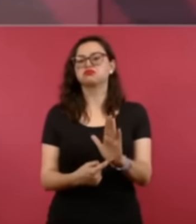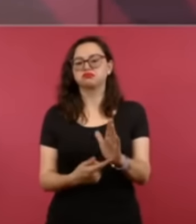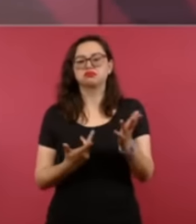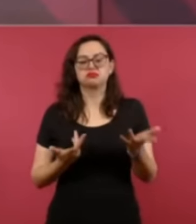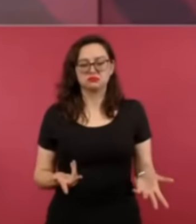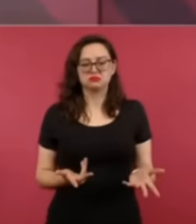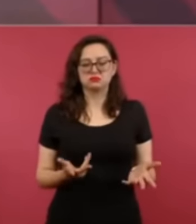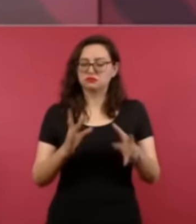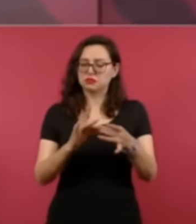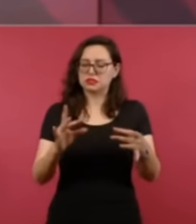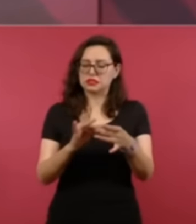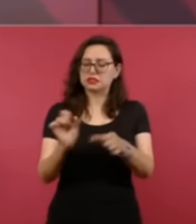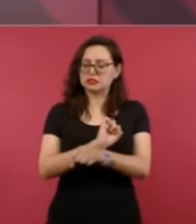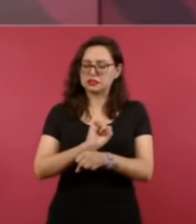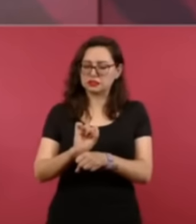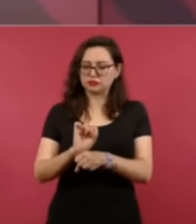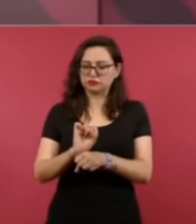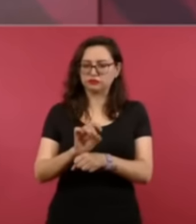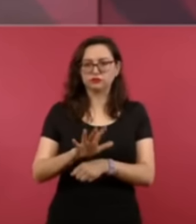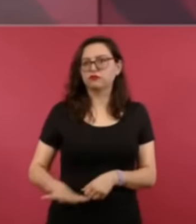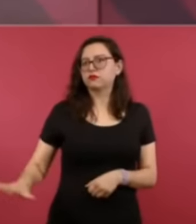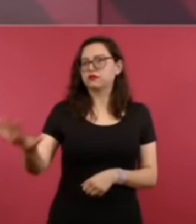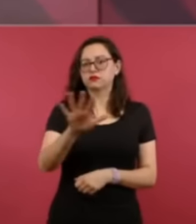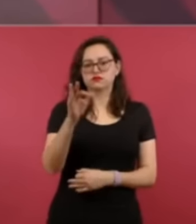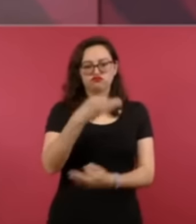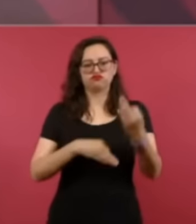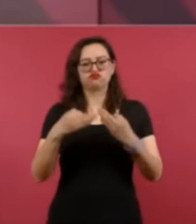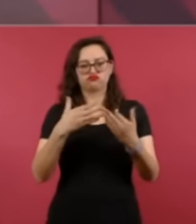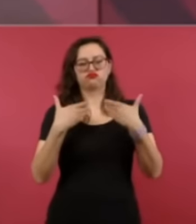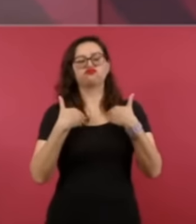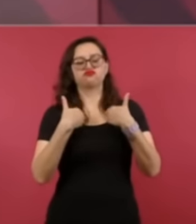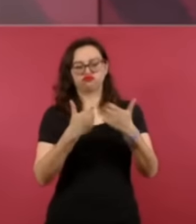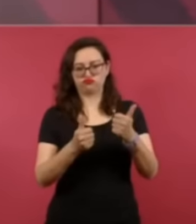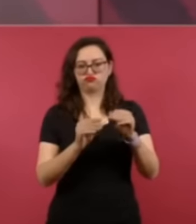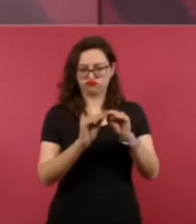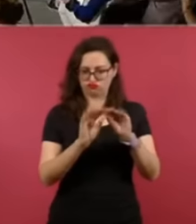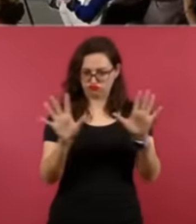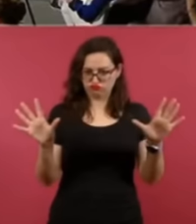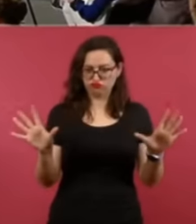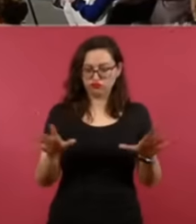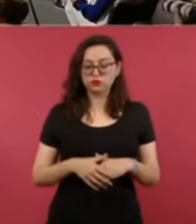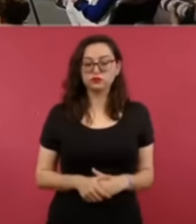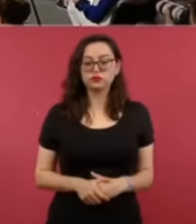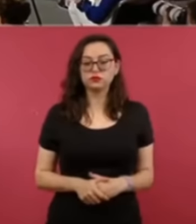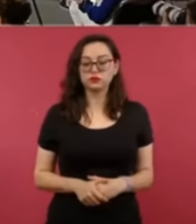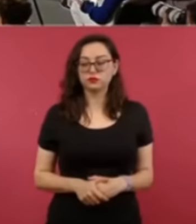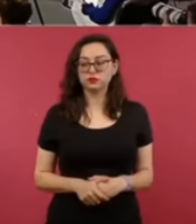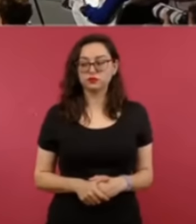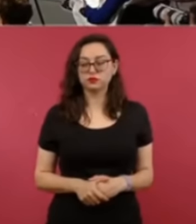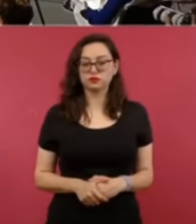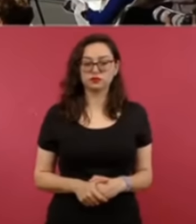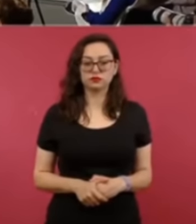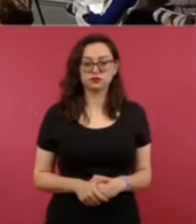sencilla, para que quede lo suficientemente claro. Adelante. Gracias, presidente.